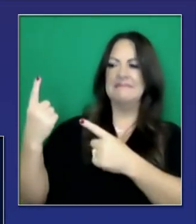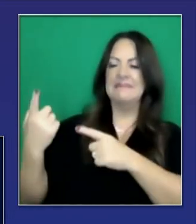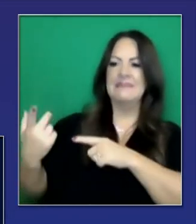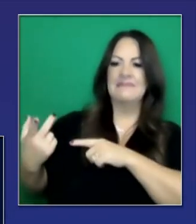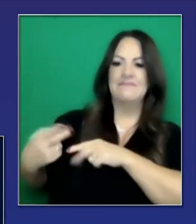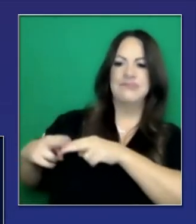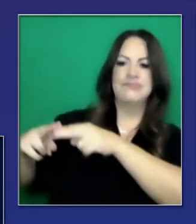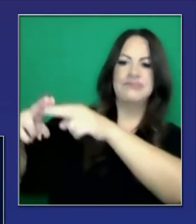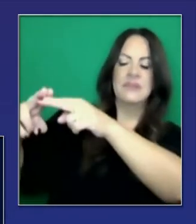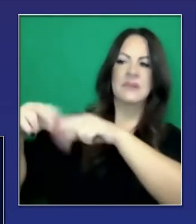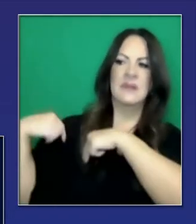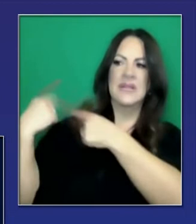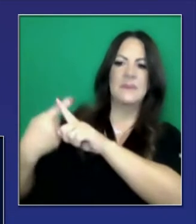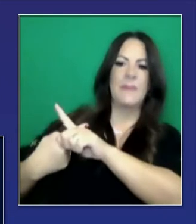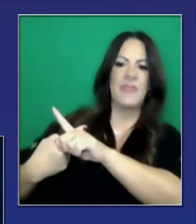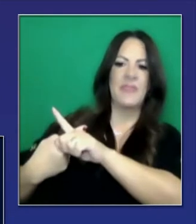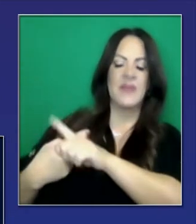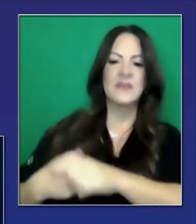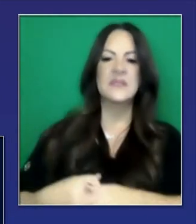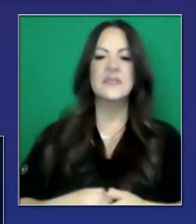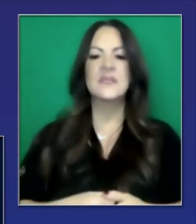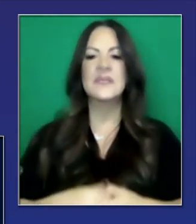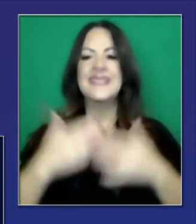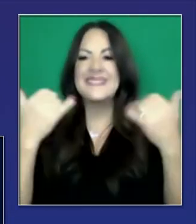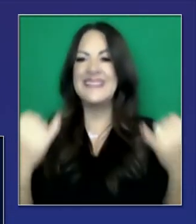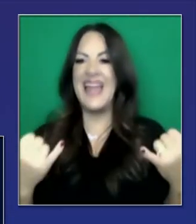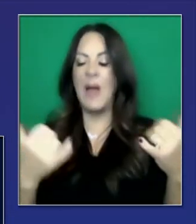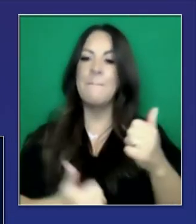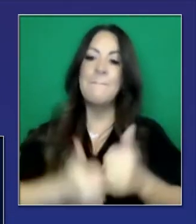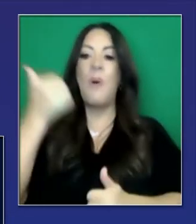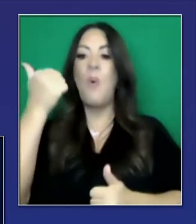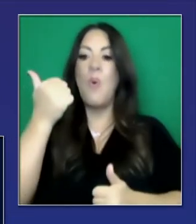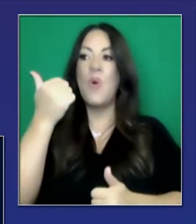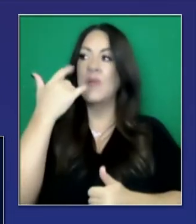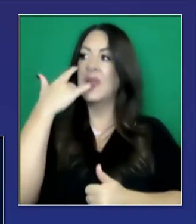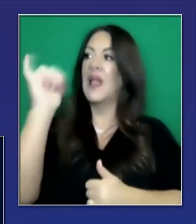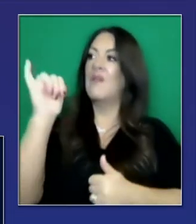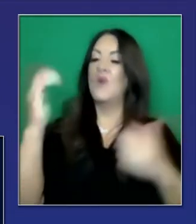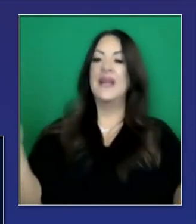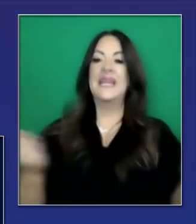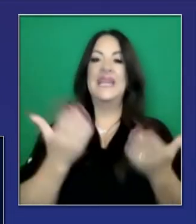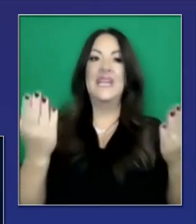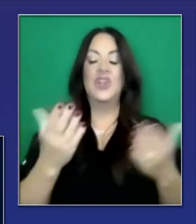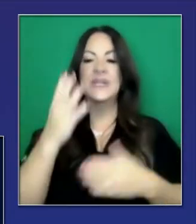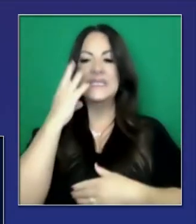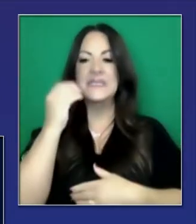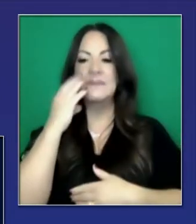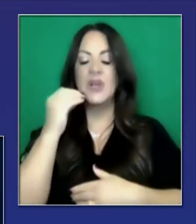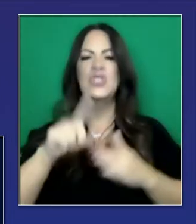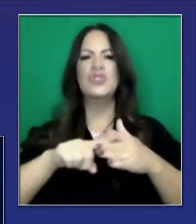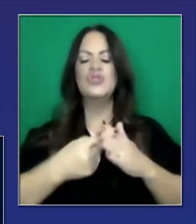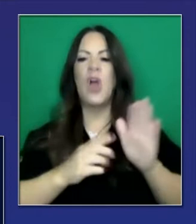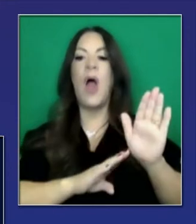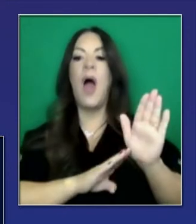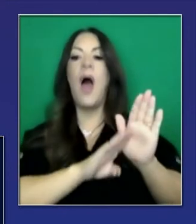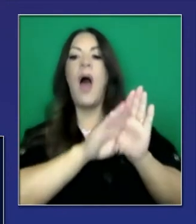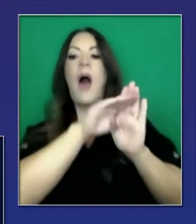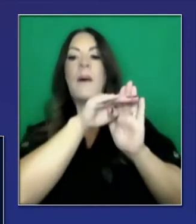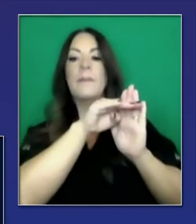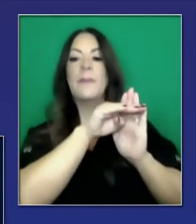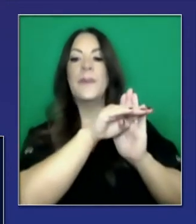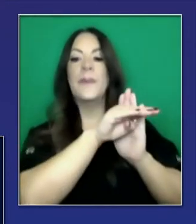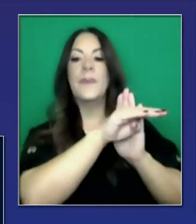aumentos en los últimos meses. Vemos que la mayoría del Estado está viviendo una